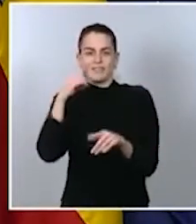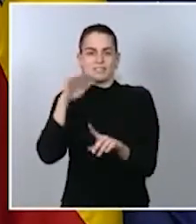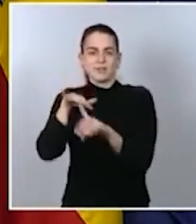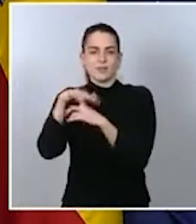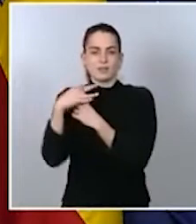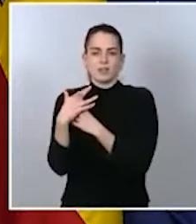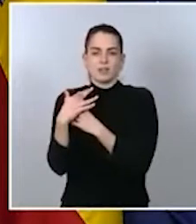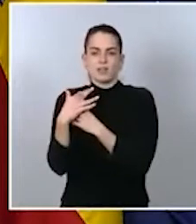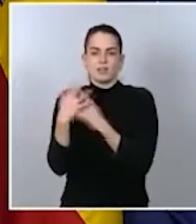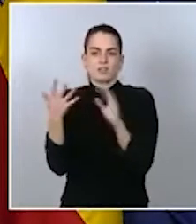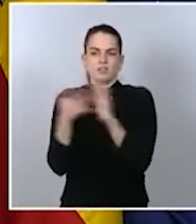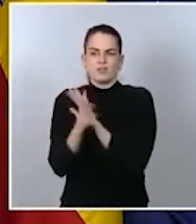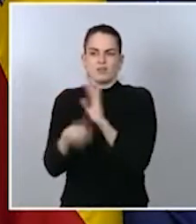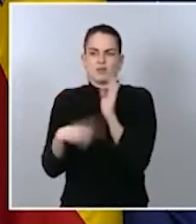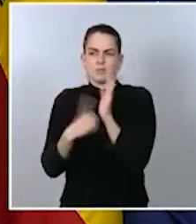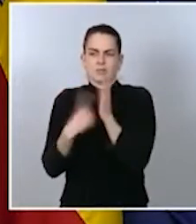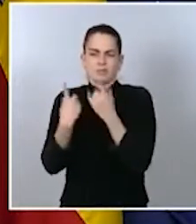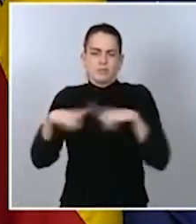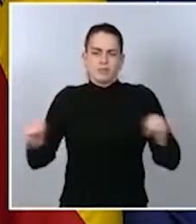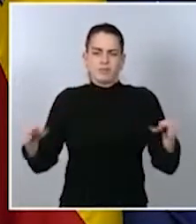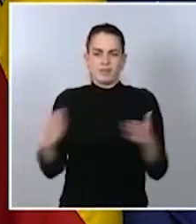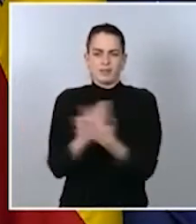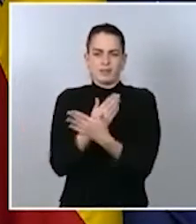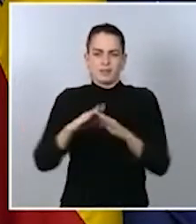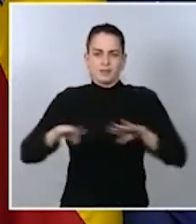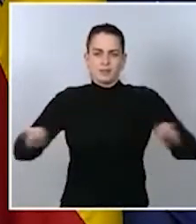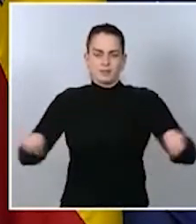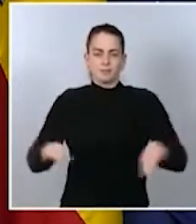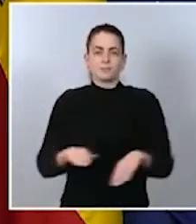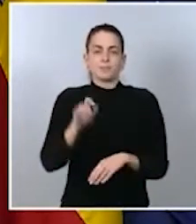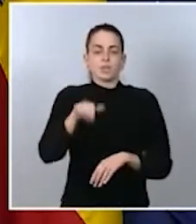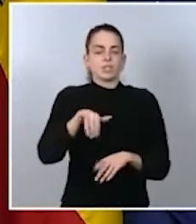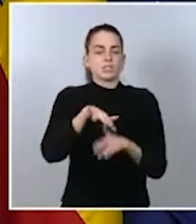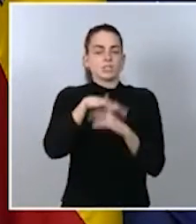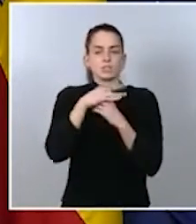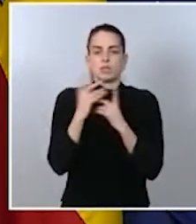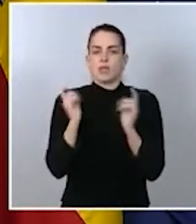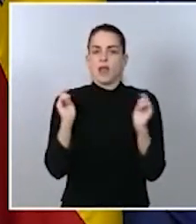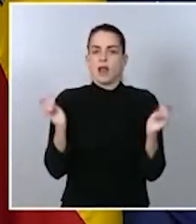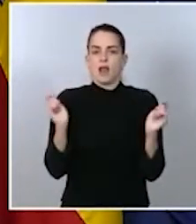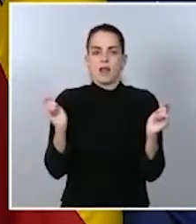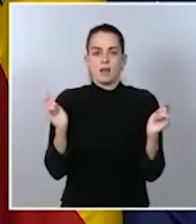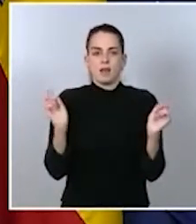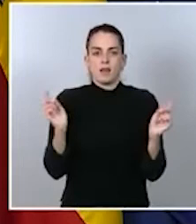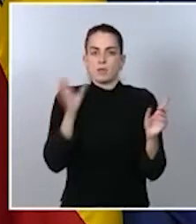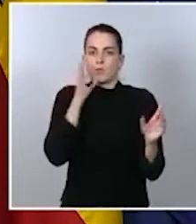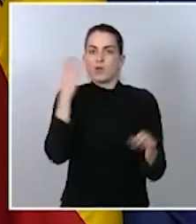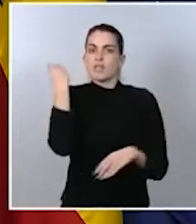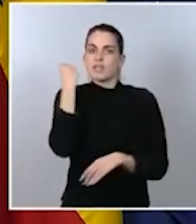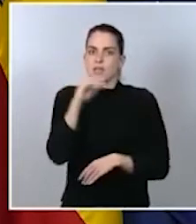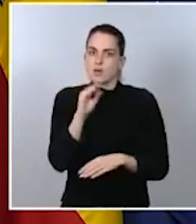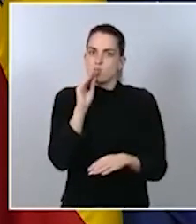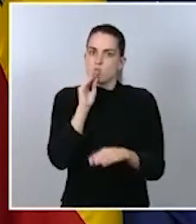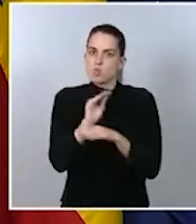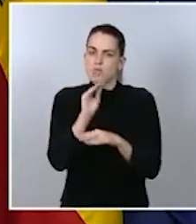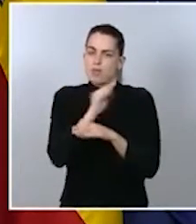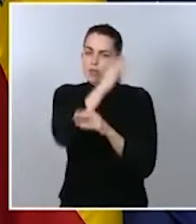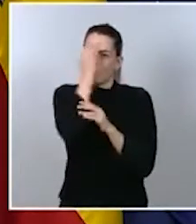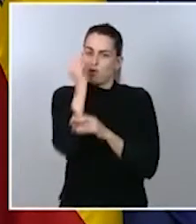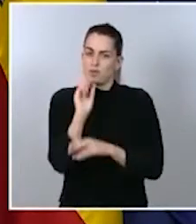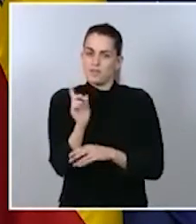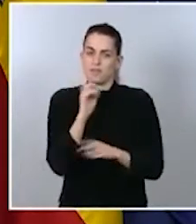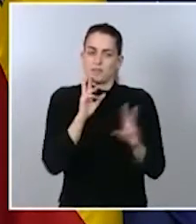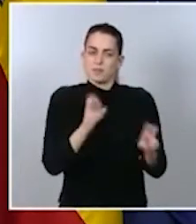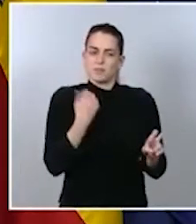distinta. Pero, vuelvo a decir, estamos en situación de alerta por el hielo, que nadie lo olvide, como él lo ha dicho al principio, sistema,